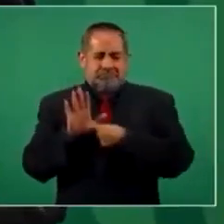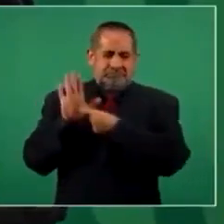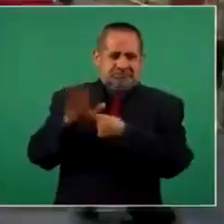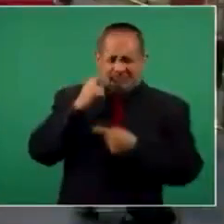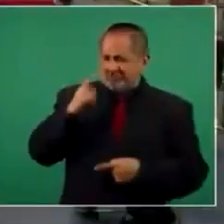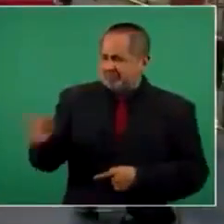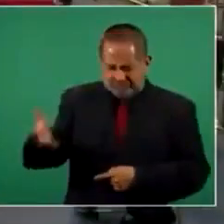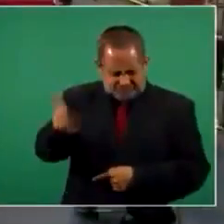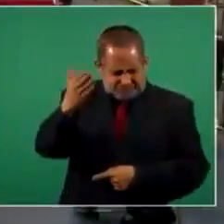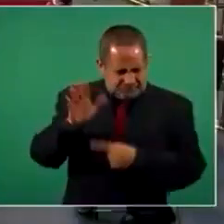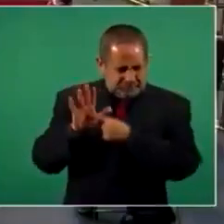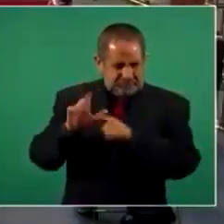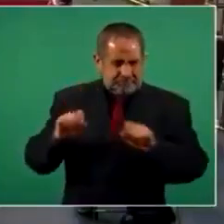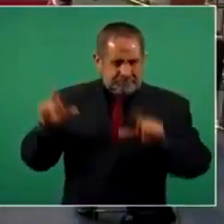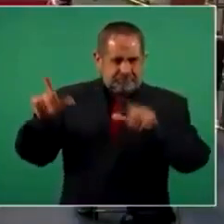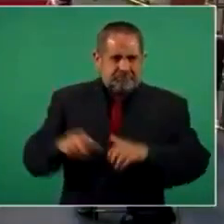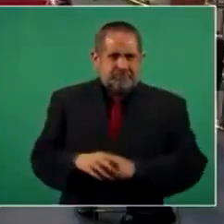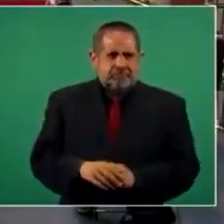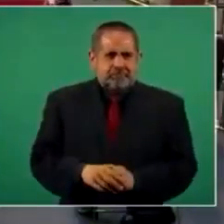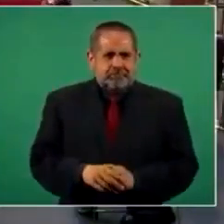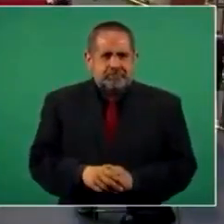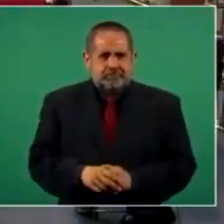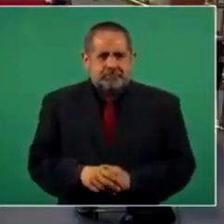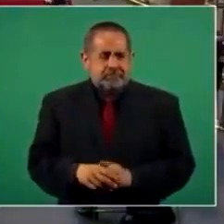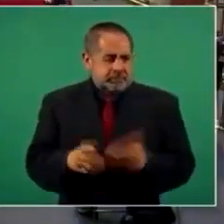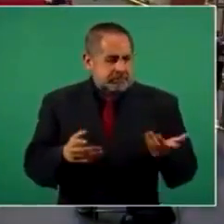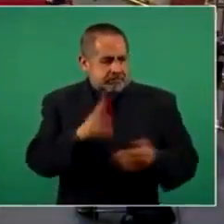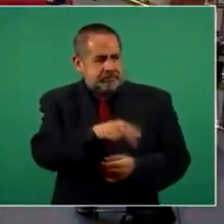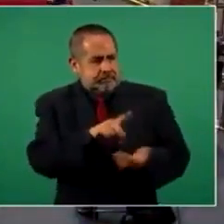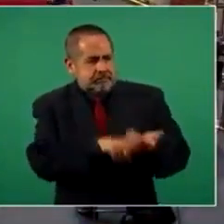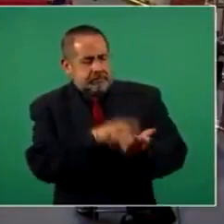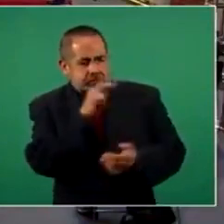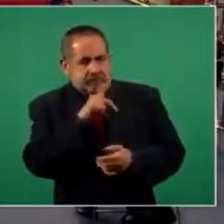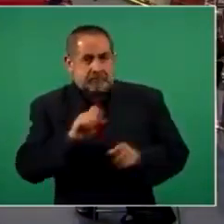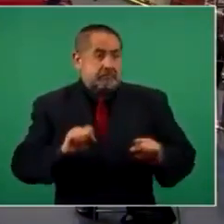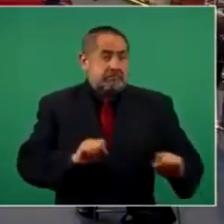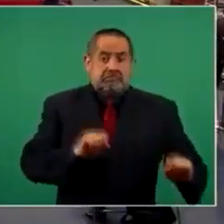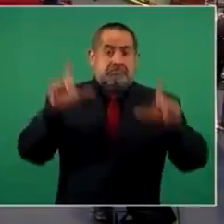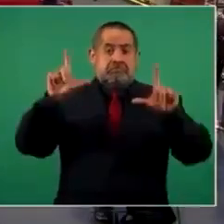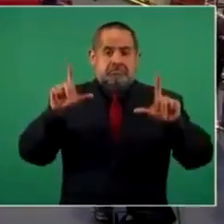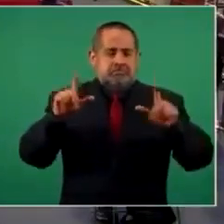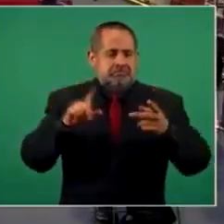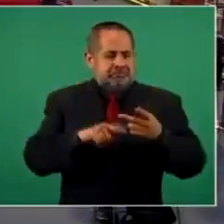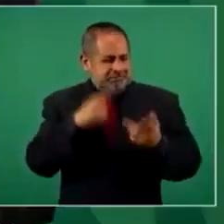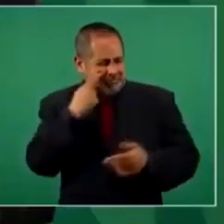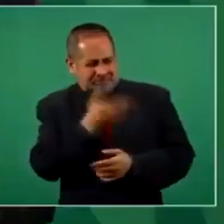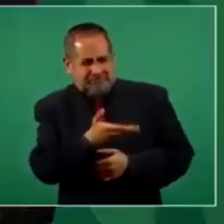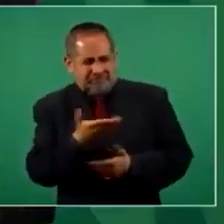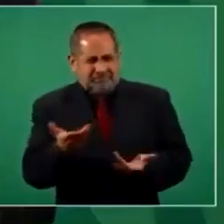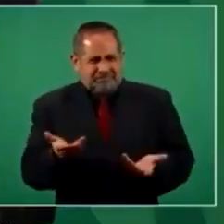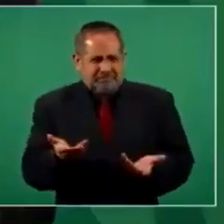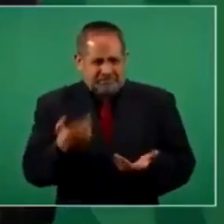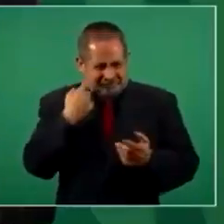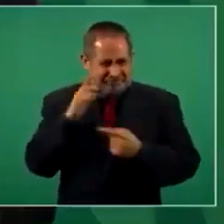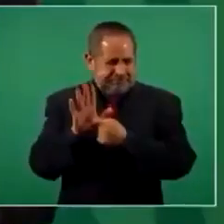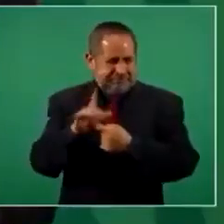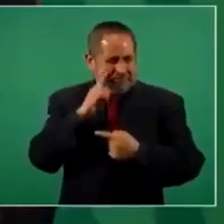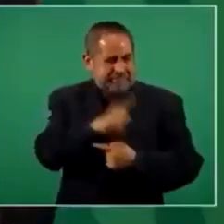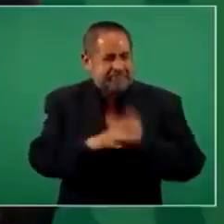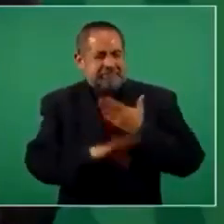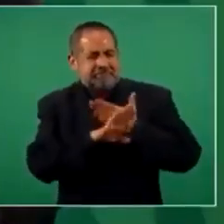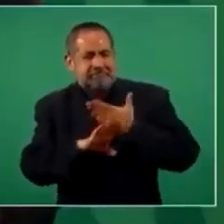A ver, ¿por qué no la pones? Es sobre esta preocupación que tienen los Por eso, la primera plana del Reforma, nada más para…